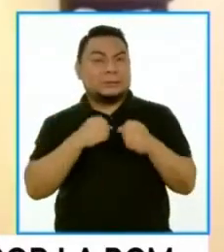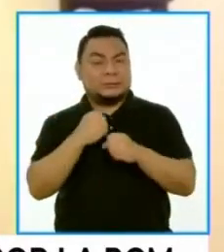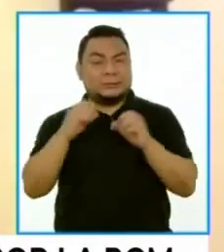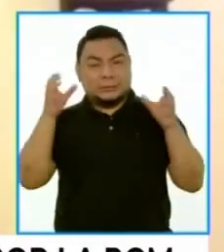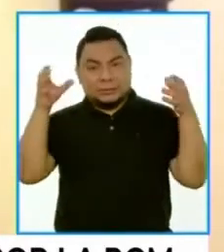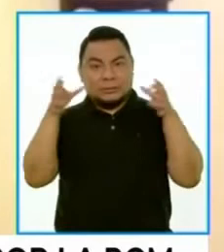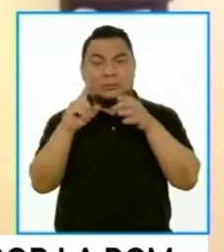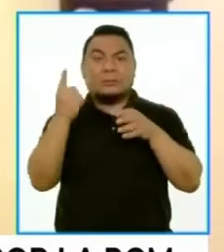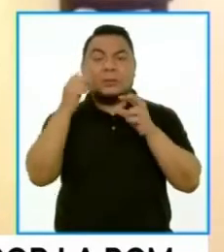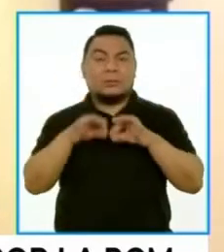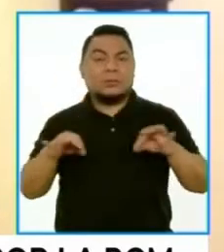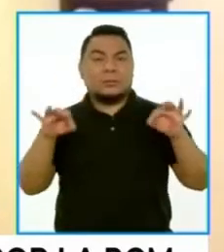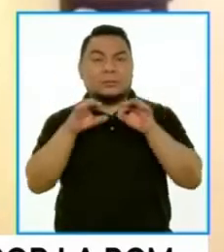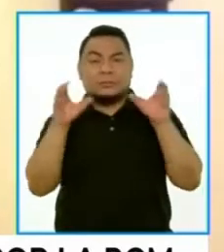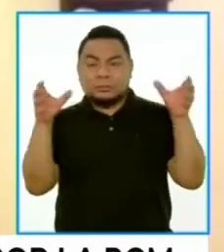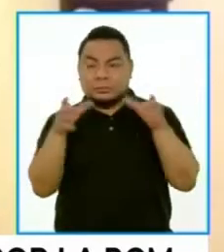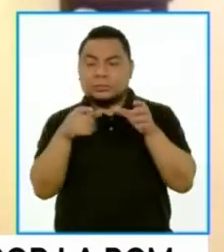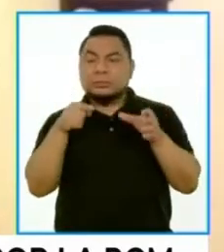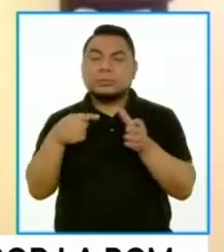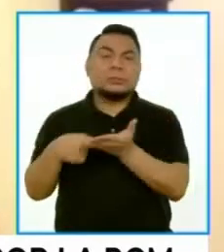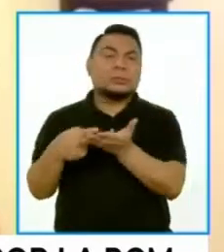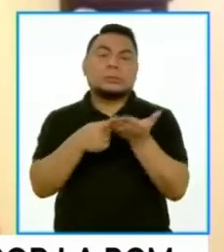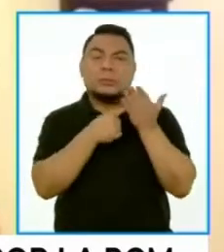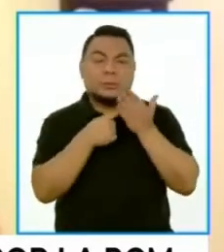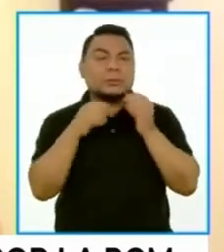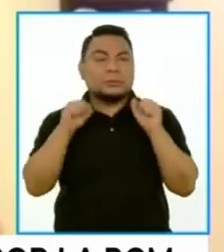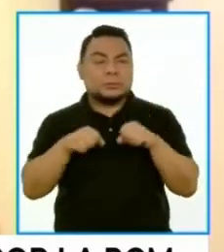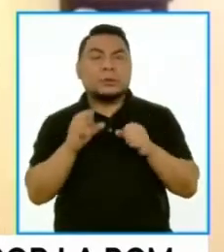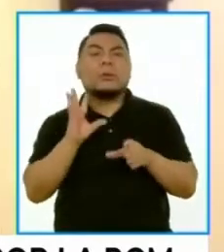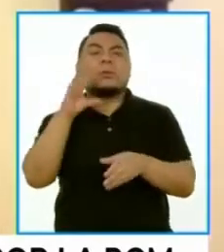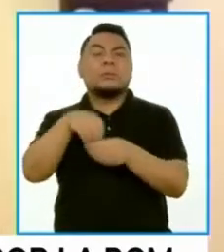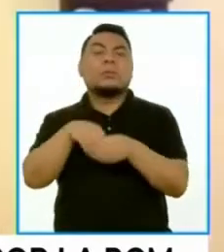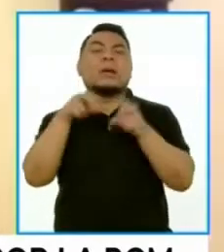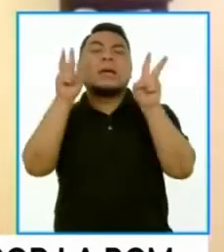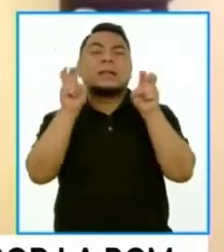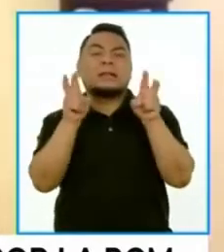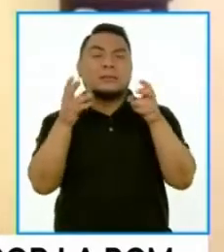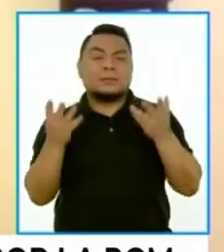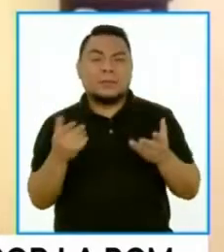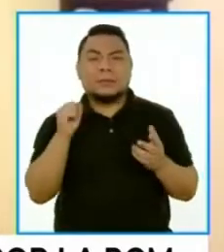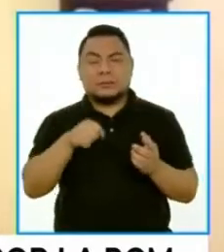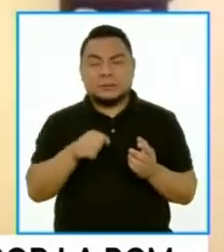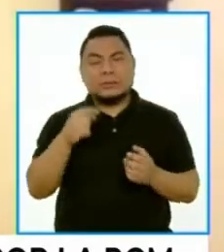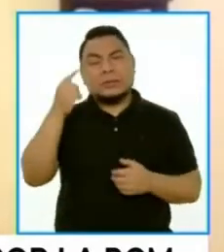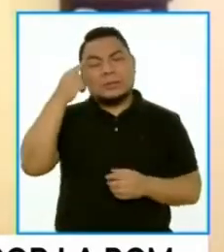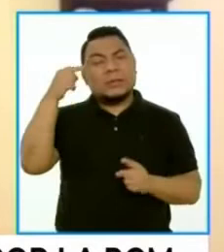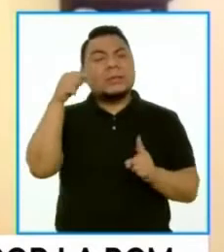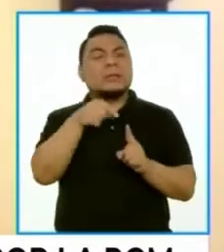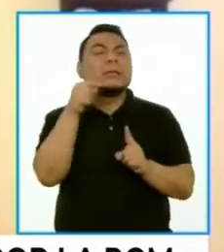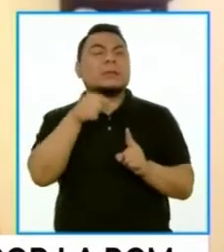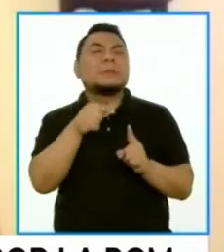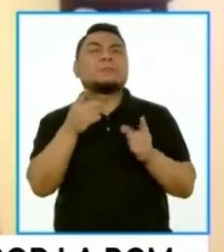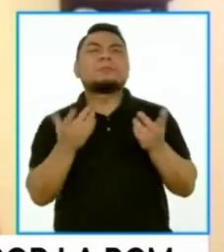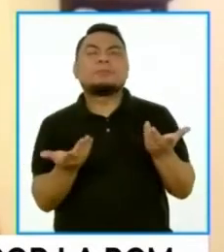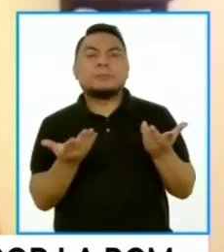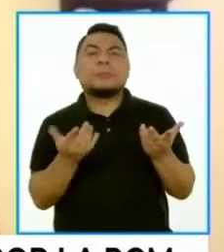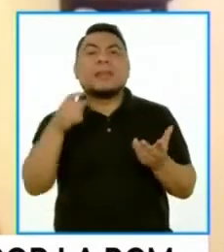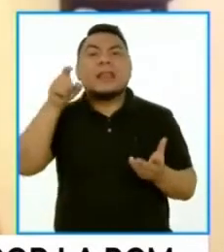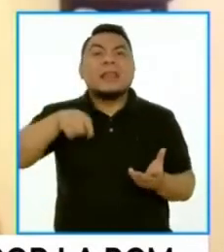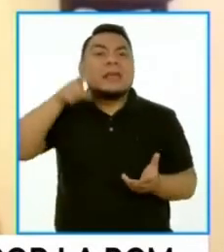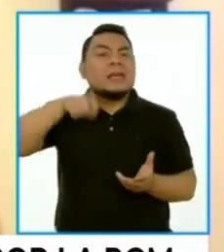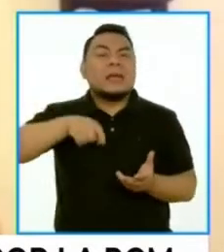creo que ahí hemos llegado a un amplio consenso por incorporar temas que responden a demandas